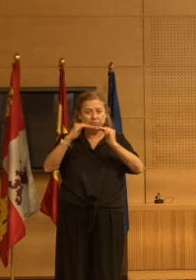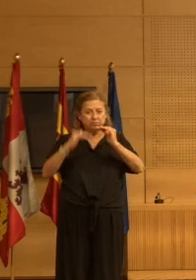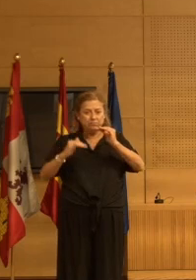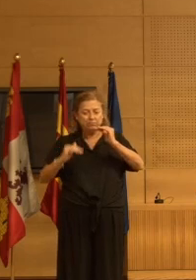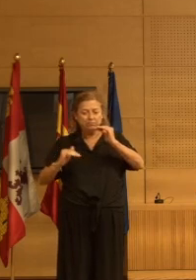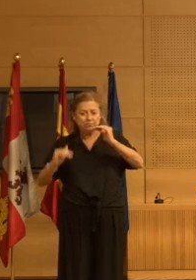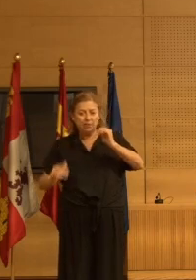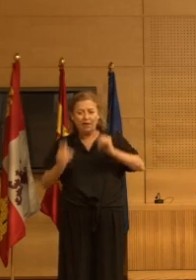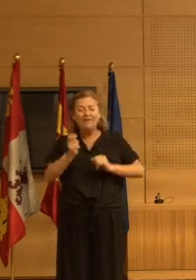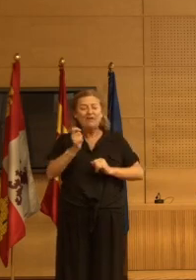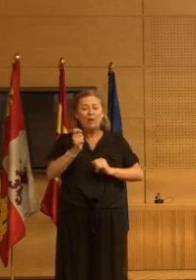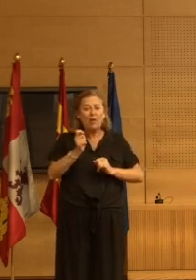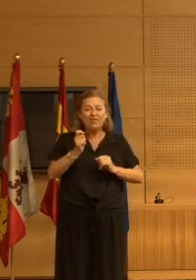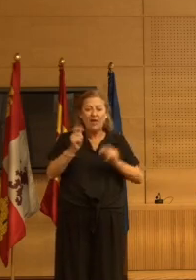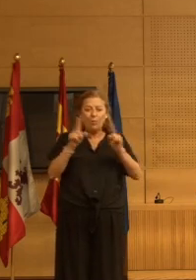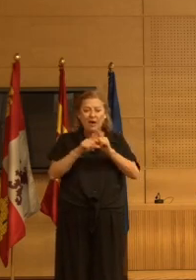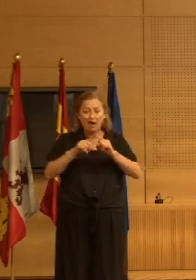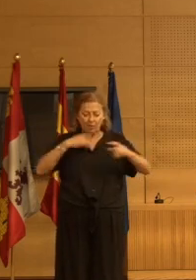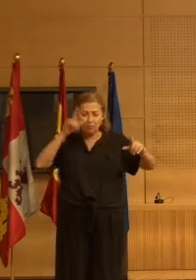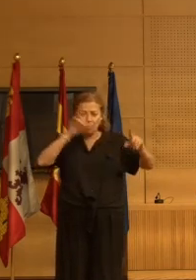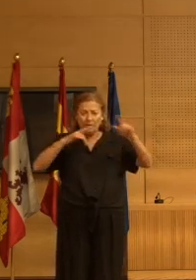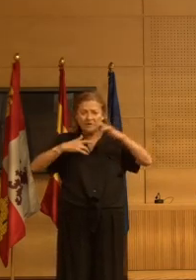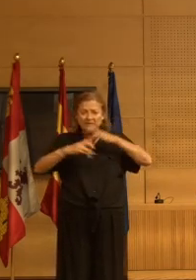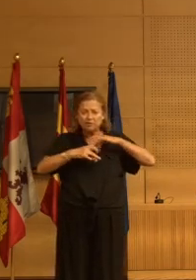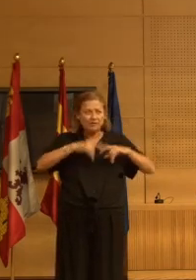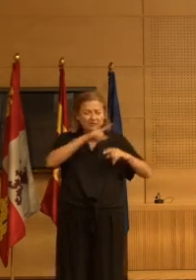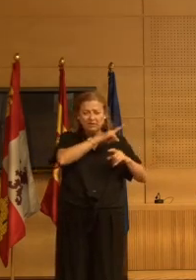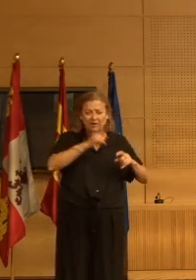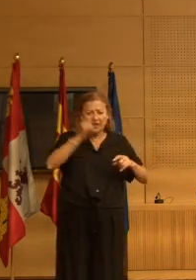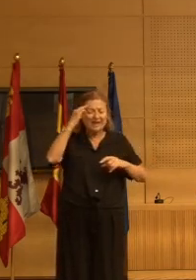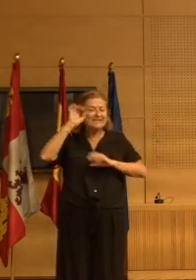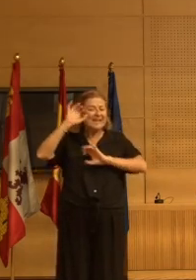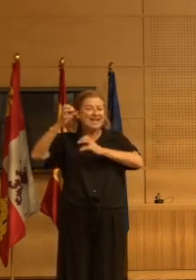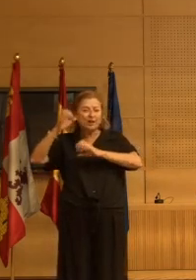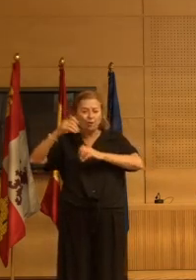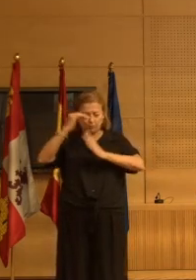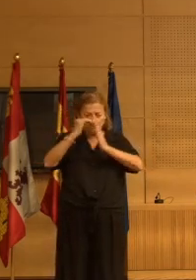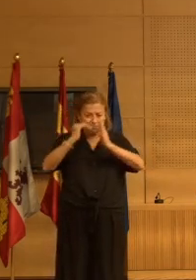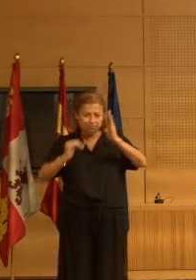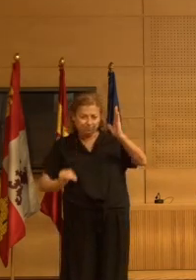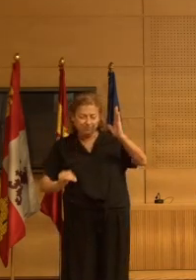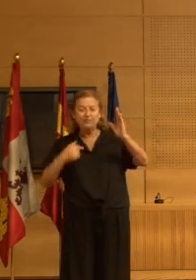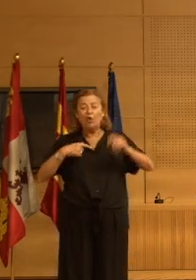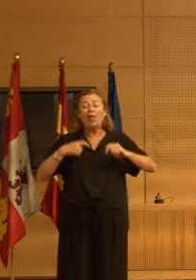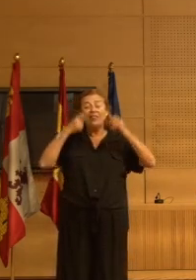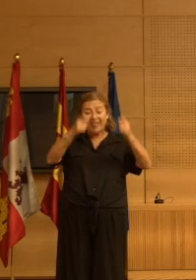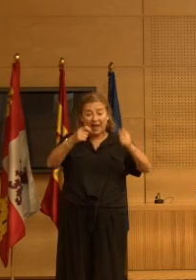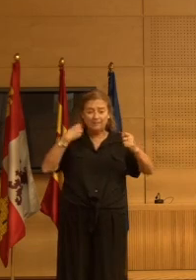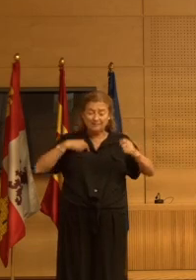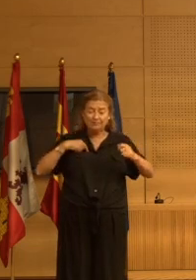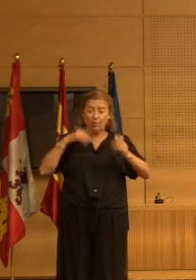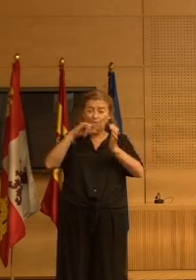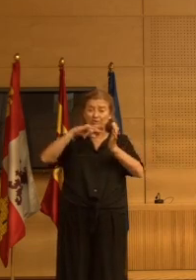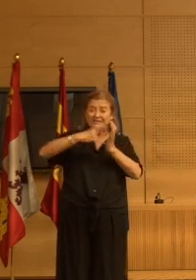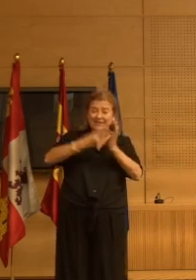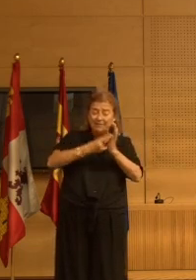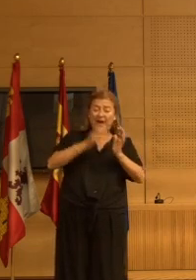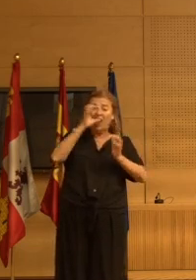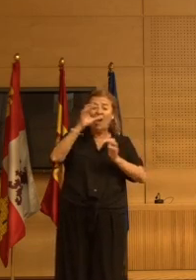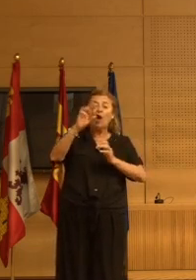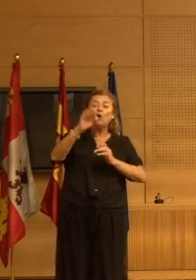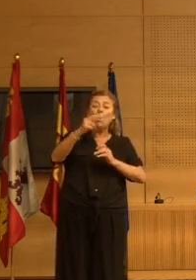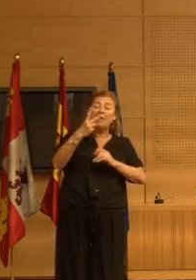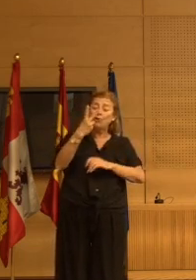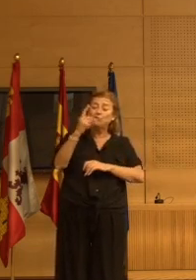de síndromes neuropsiquiátricos y especialmente ya cuando se aplica el CROME 2.0 pues realmente la depresión solo estaría en un